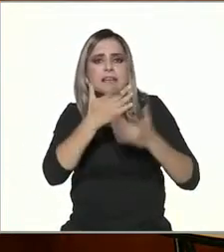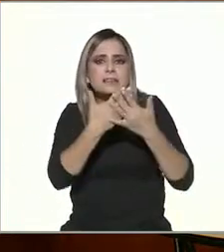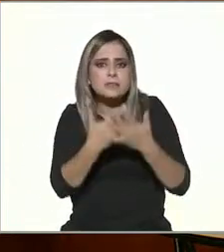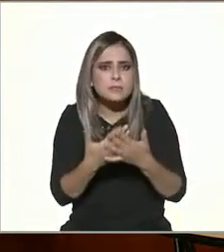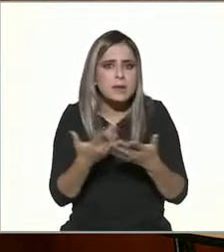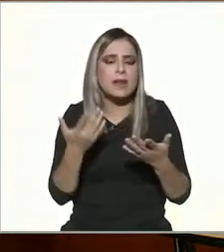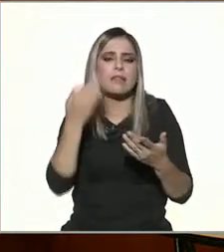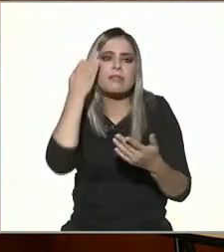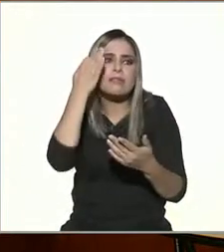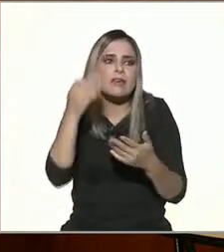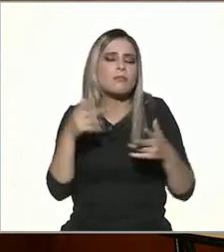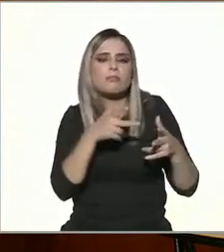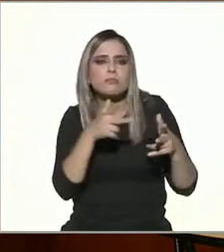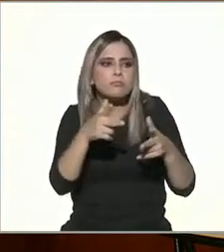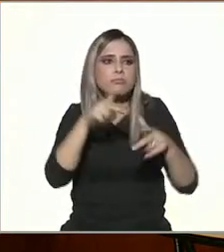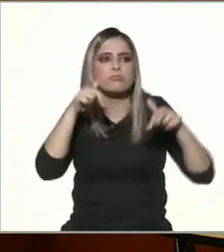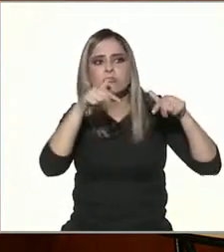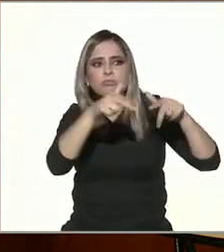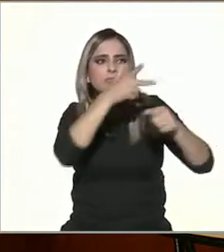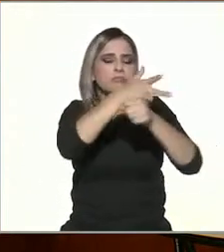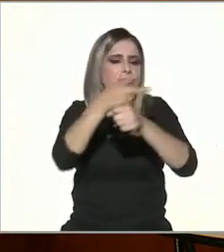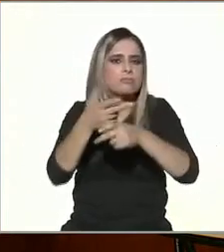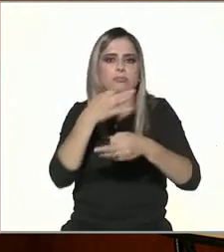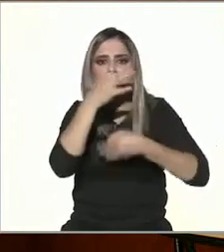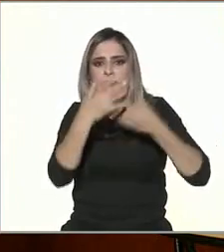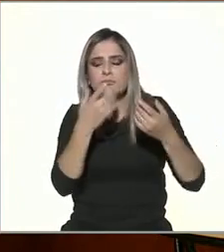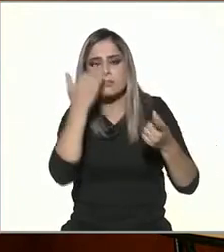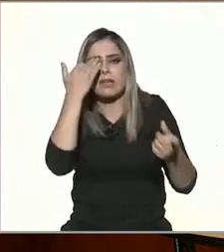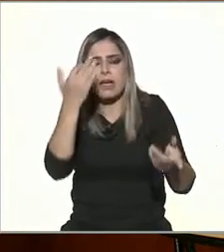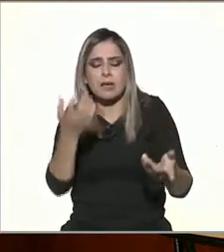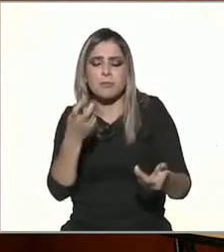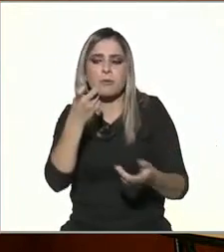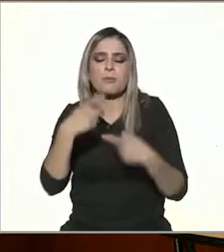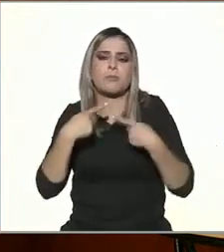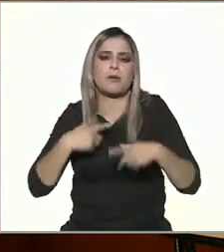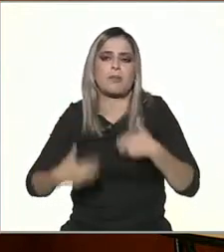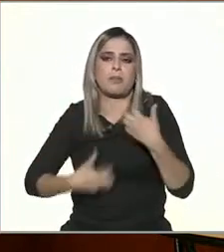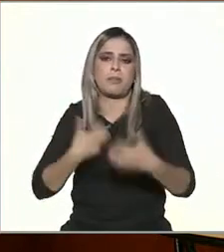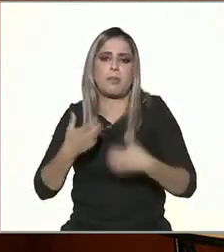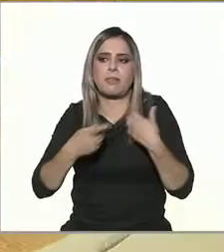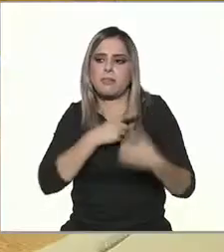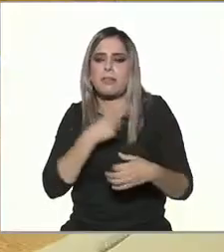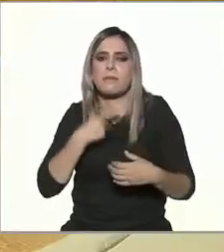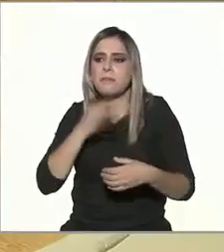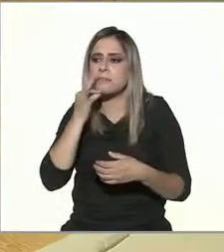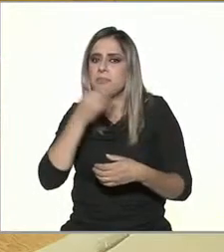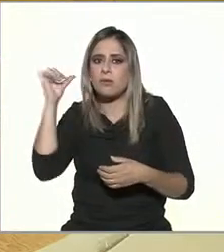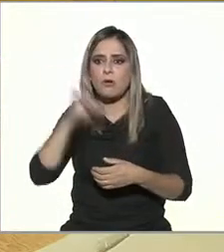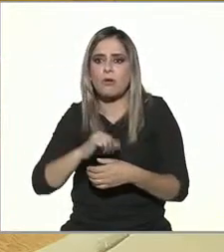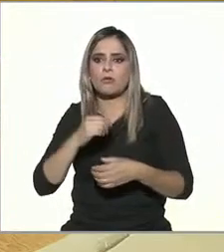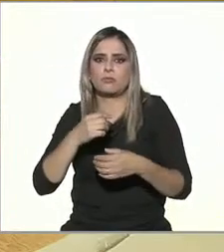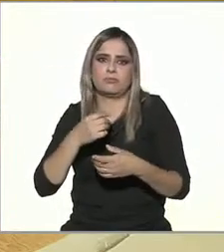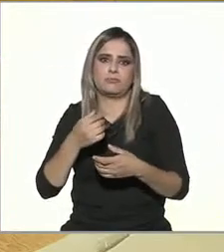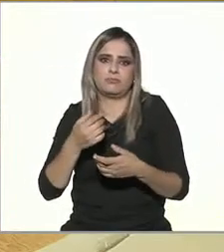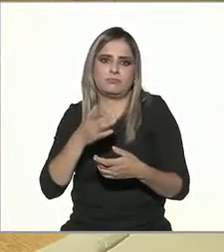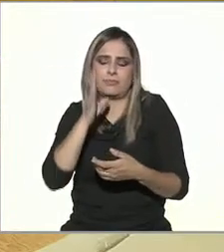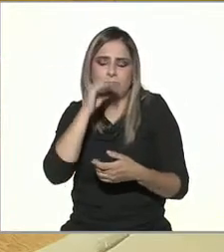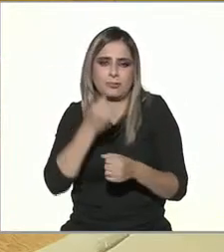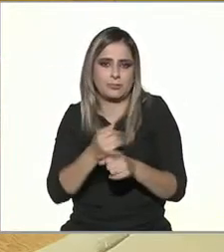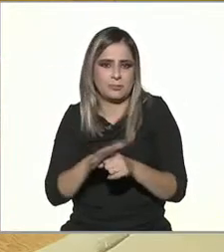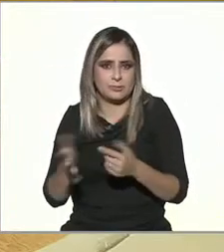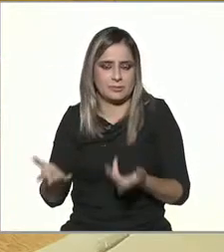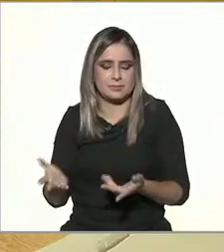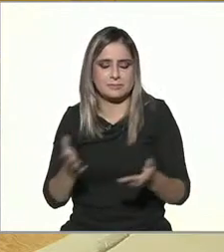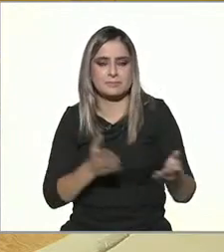situaciones de alta polarización que también llegó con Internet. Y nos estás ubicando en un punto en el que también